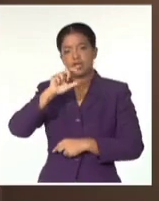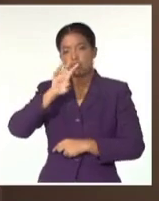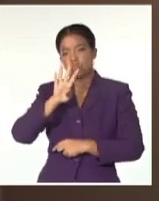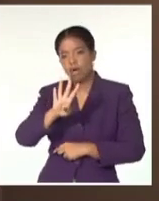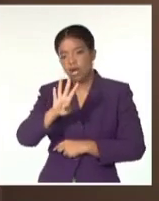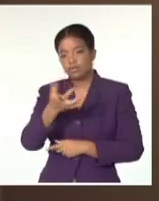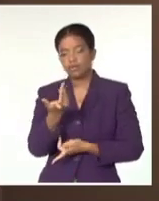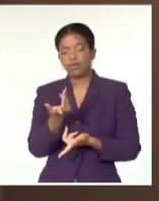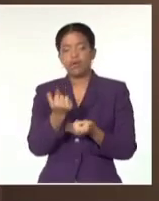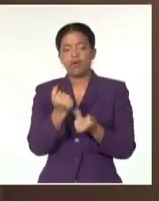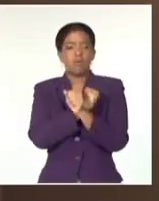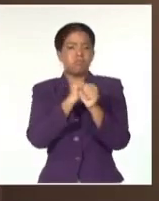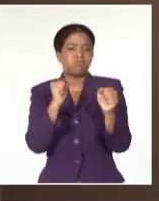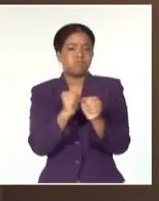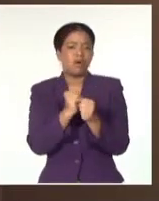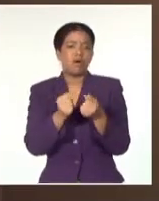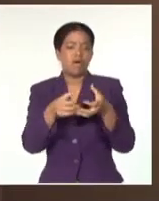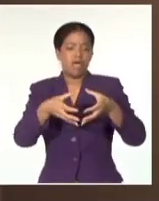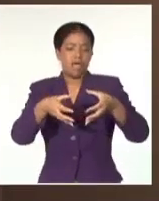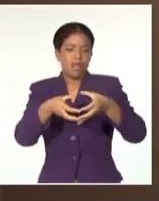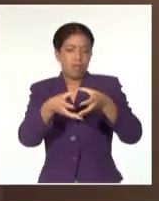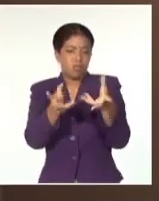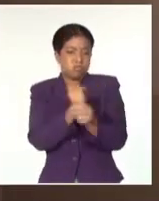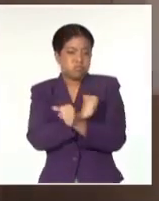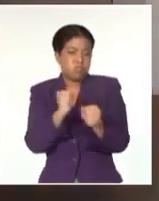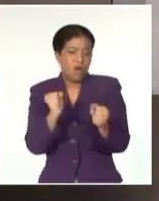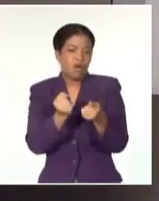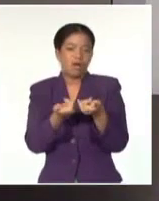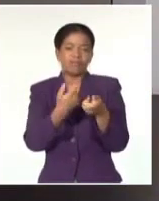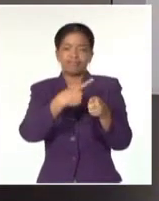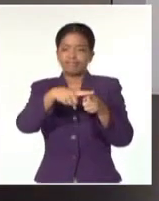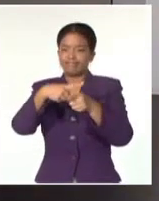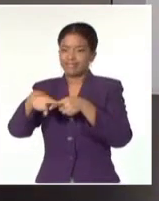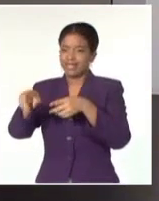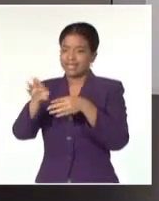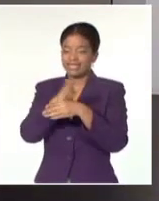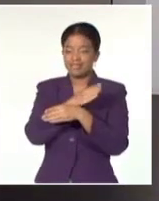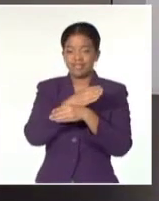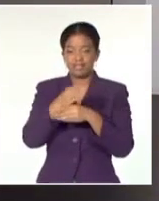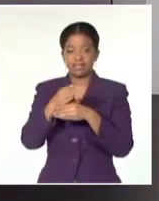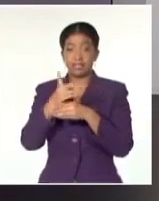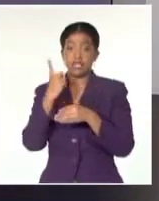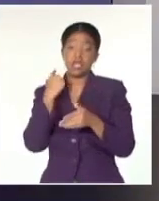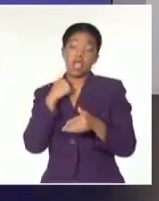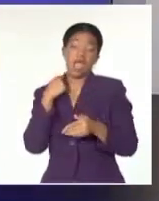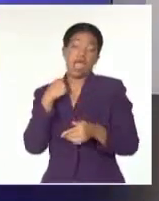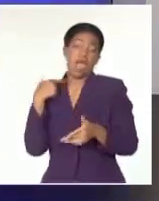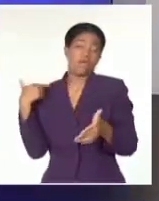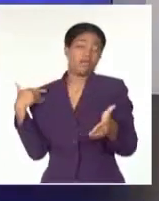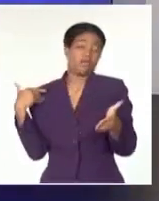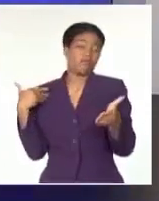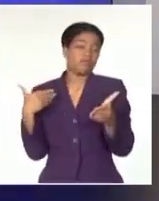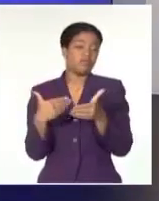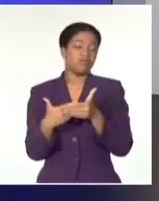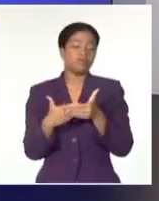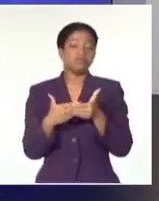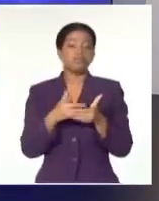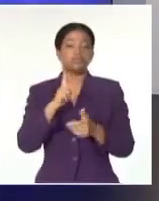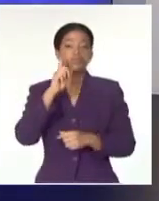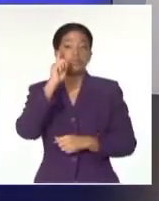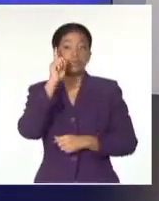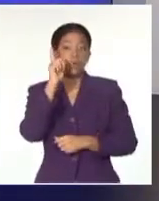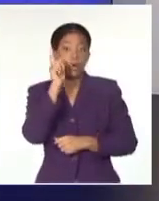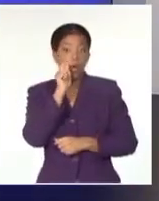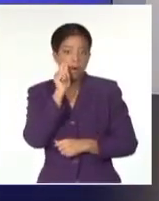explosiones, granadas, lanzacohetes. Durante años, este hombre, por si todo esto fuera